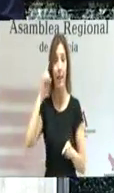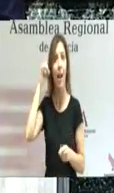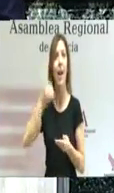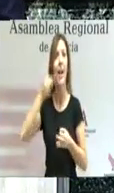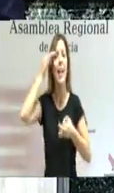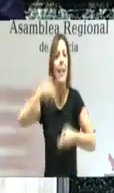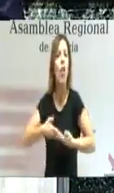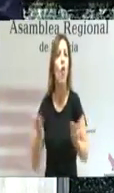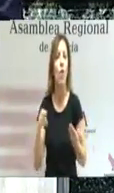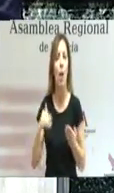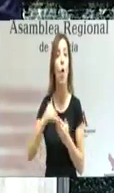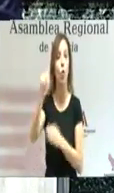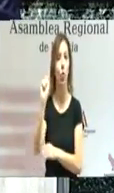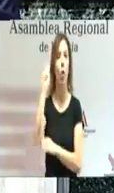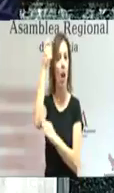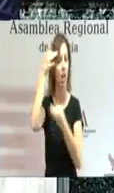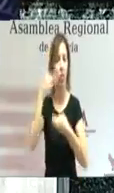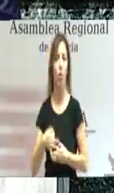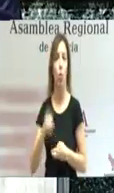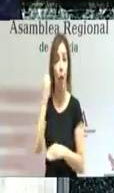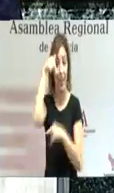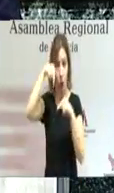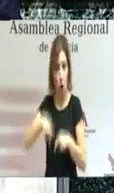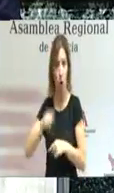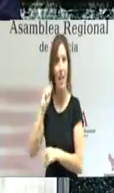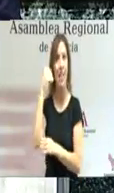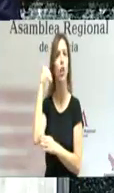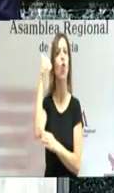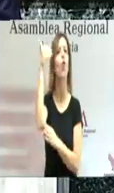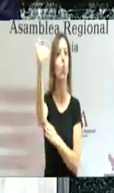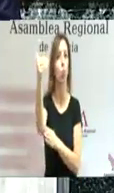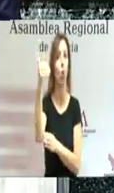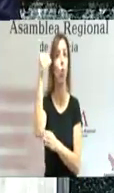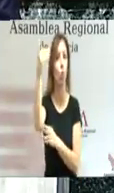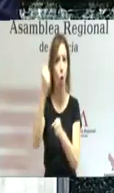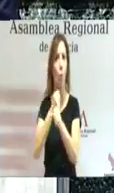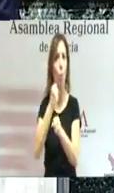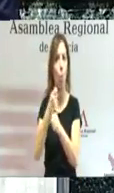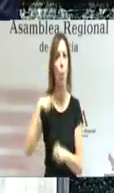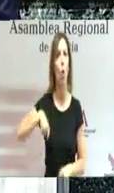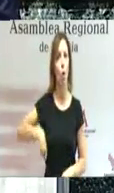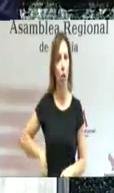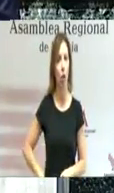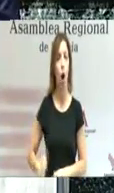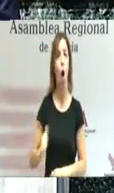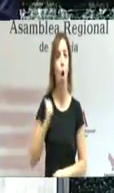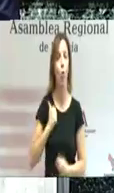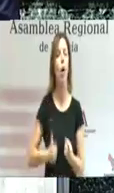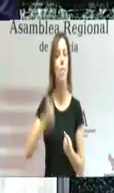tener éxito. Éxito hoy y éxito mañana en un futuro profesional con más oportunidades.